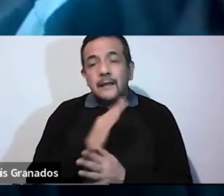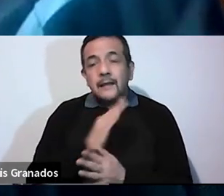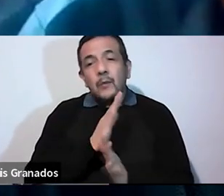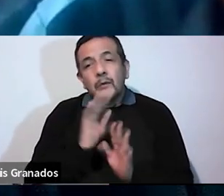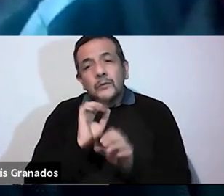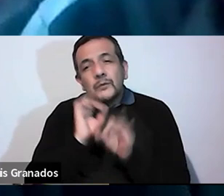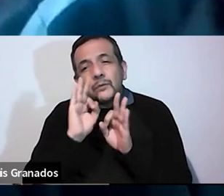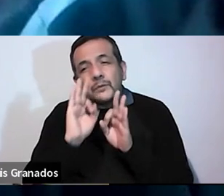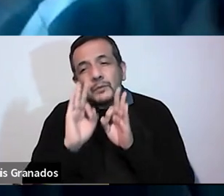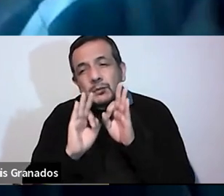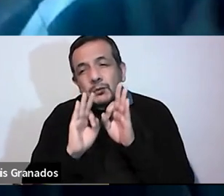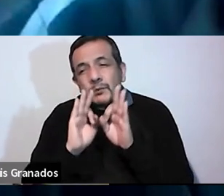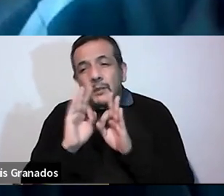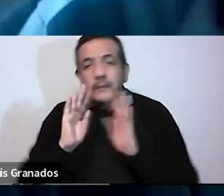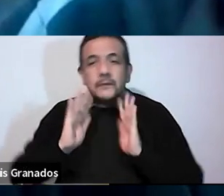serenidad,